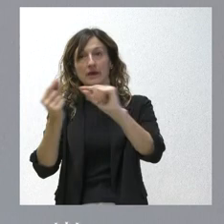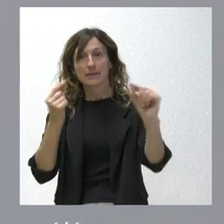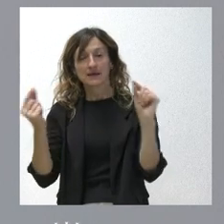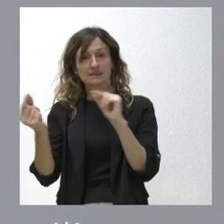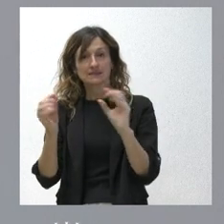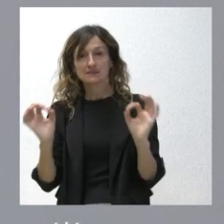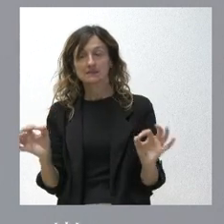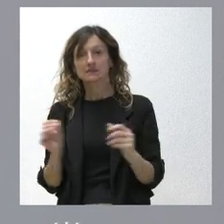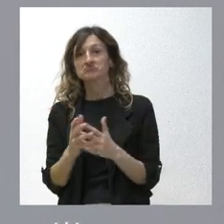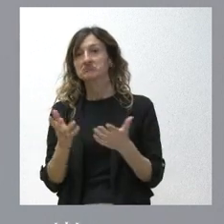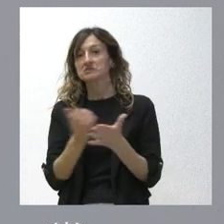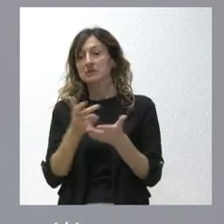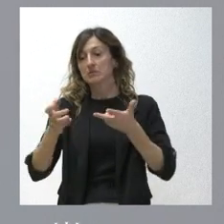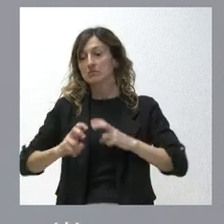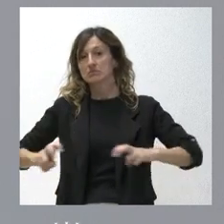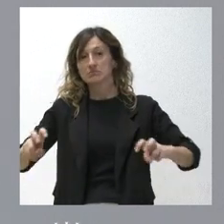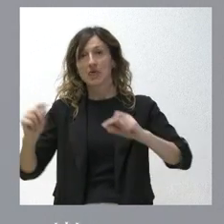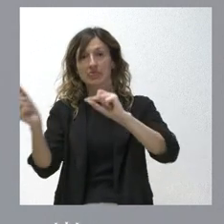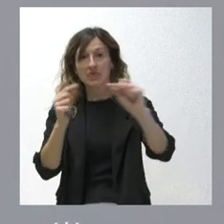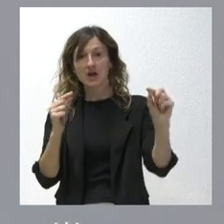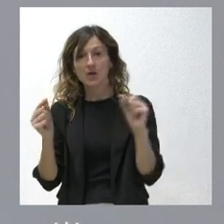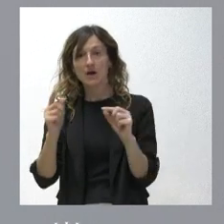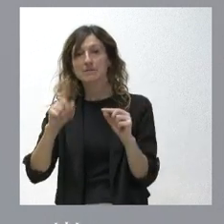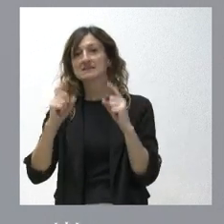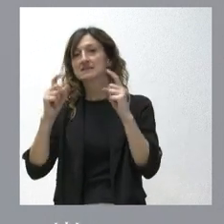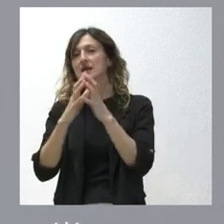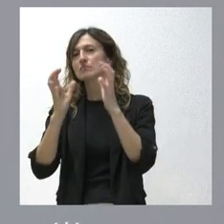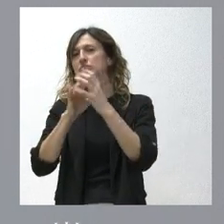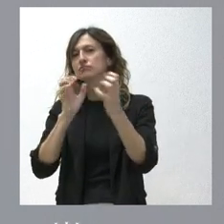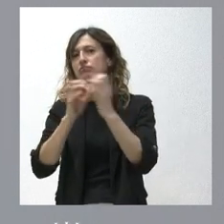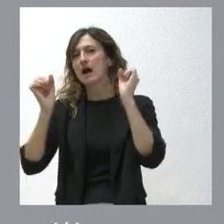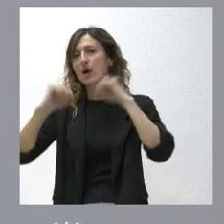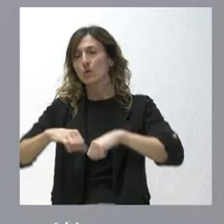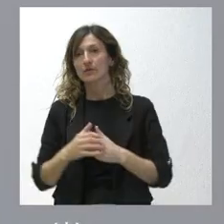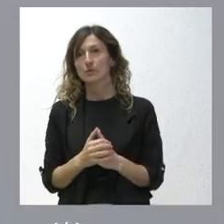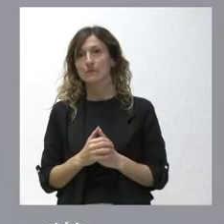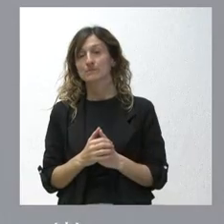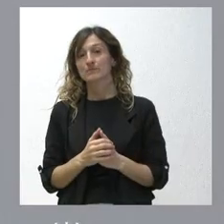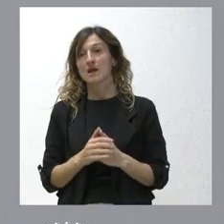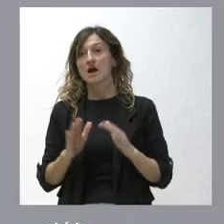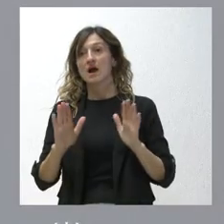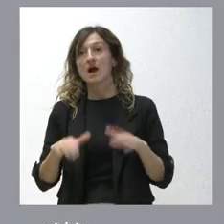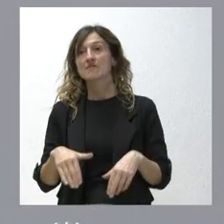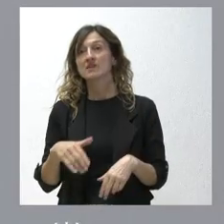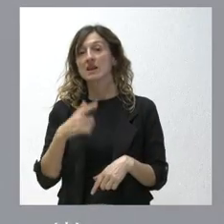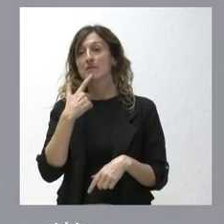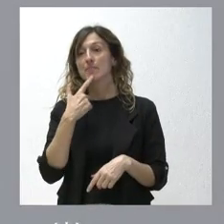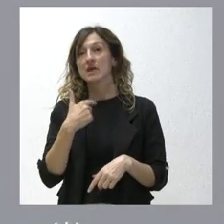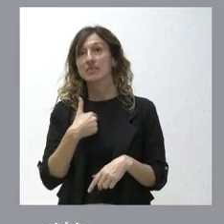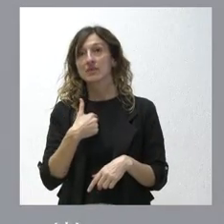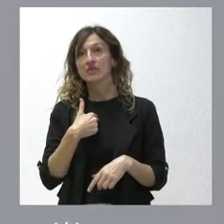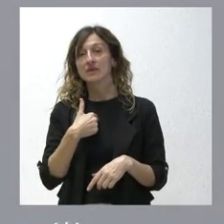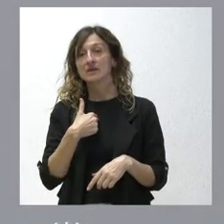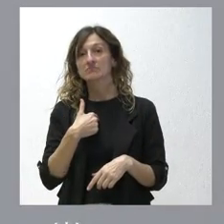él que nos sentemos a dialogar y que intentemos un acuerdo si finalmente alguien nos dice que en vez